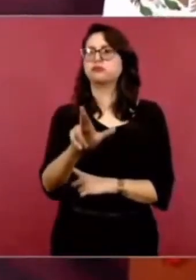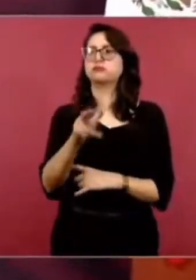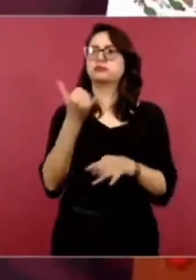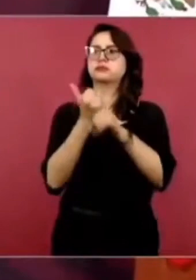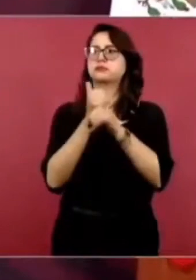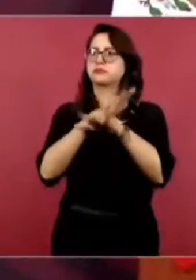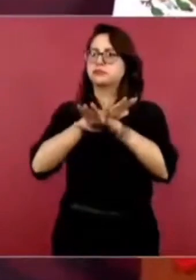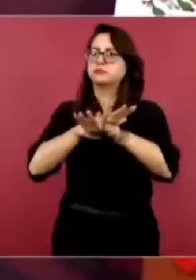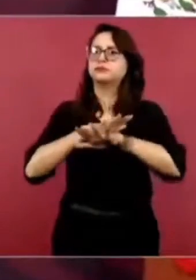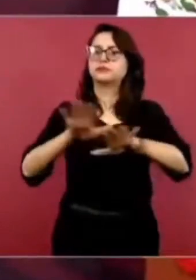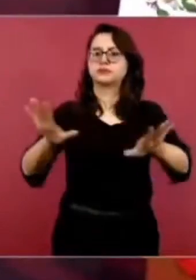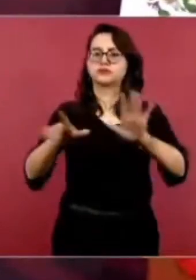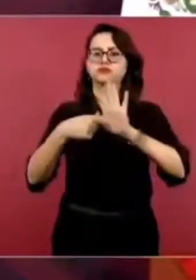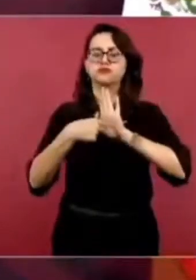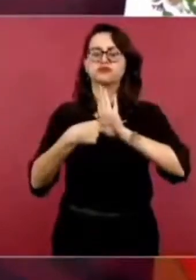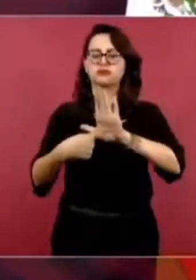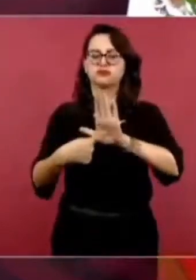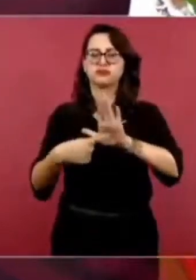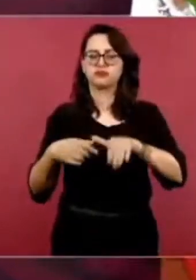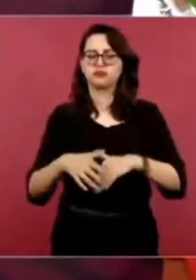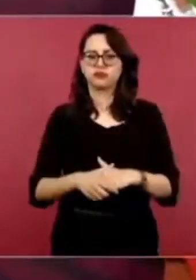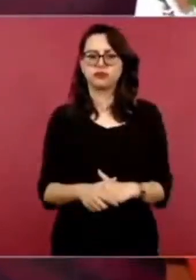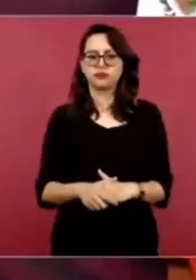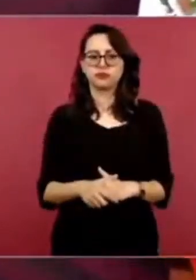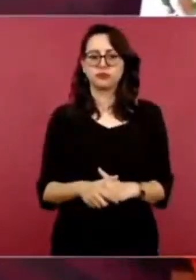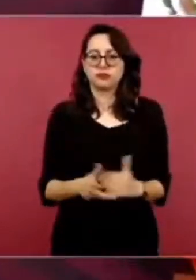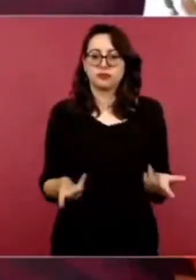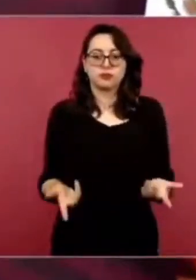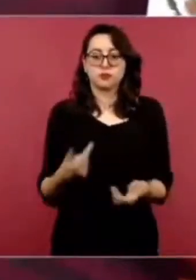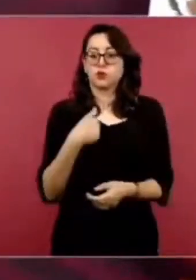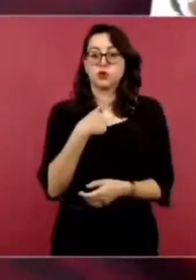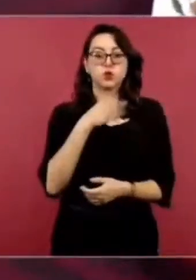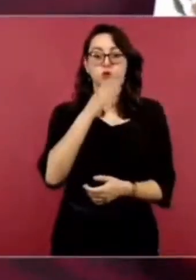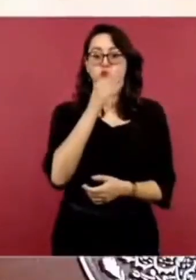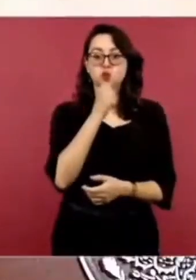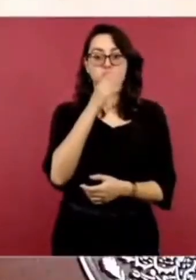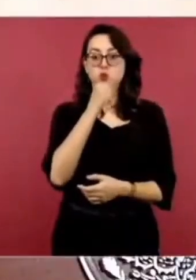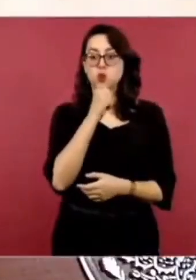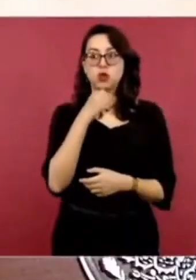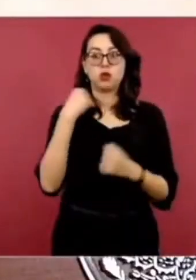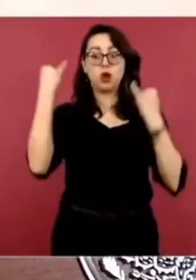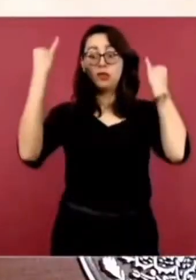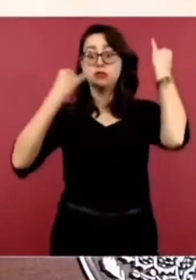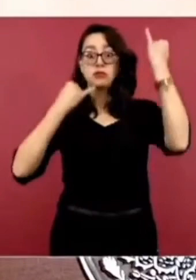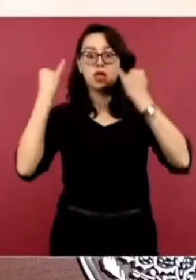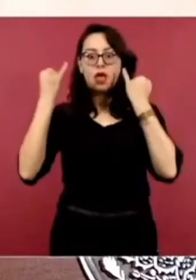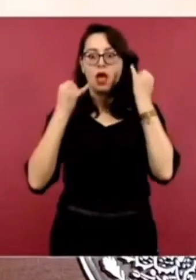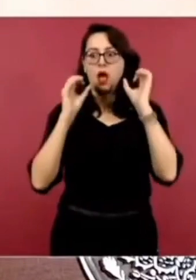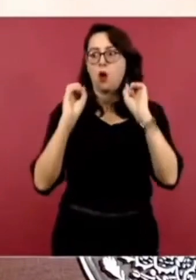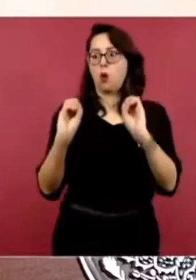este hecho. No quiero adelantar ninguna hipótesis.